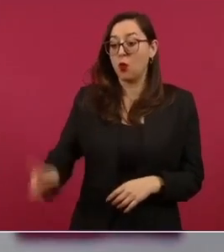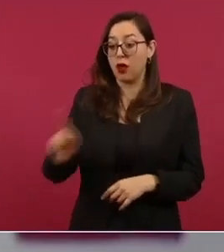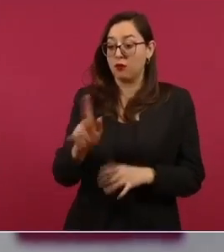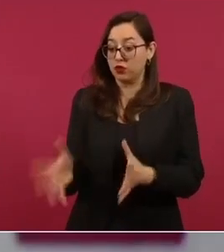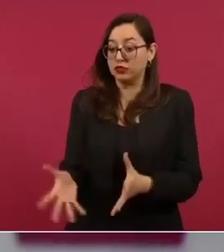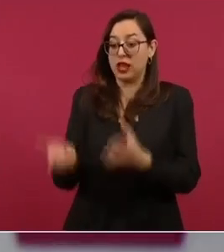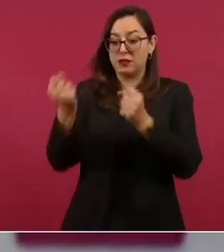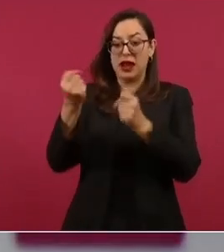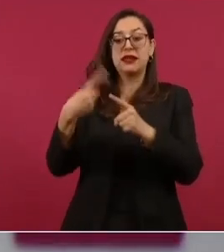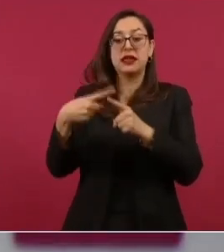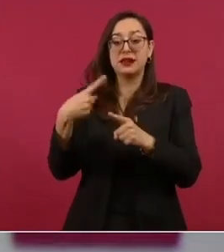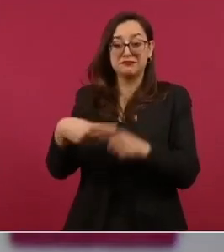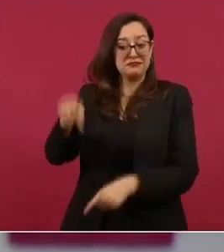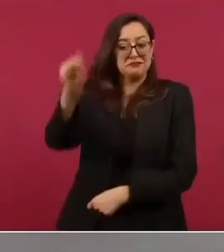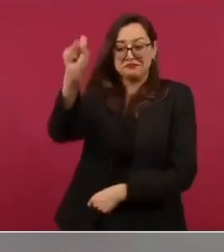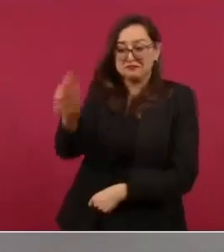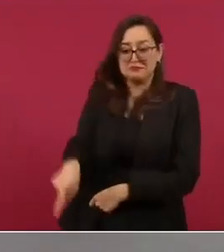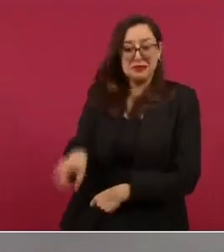pueblo